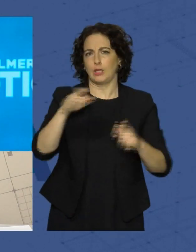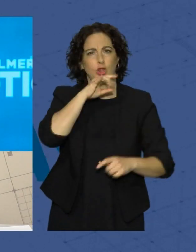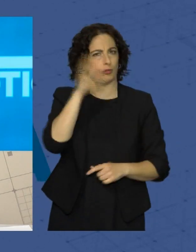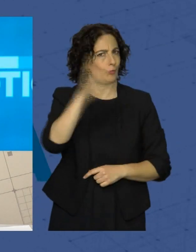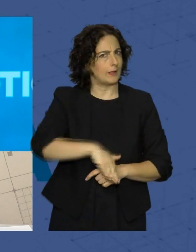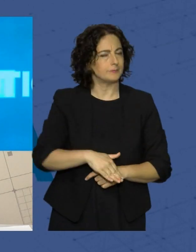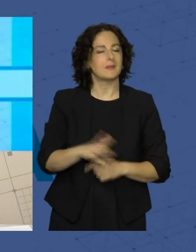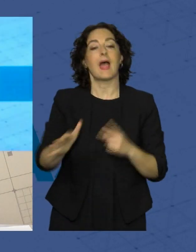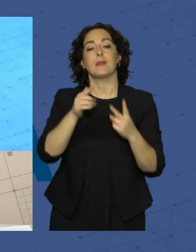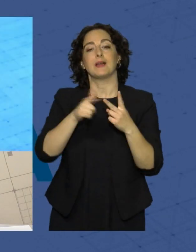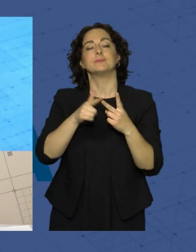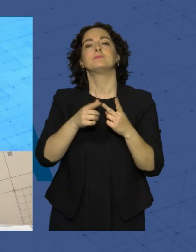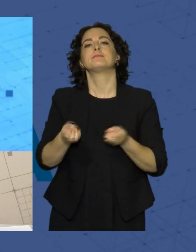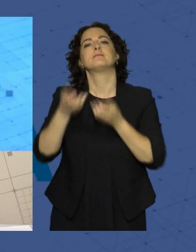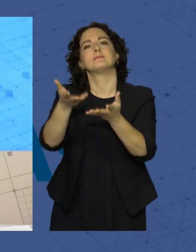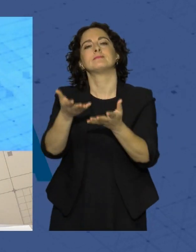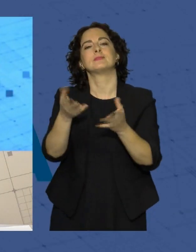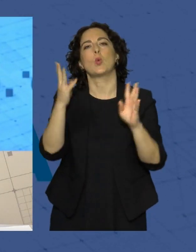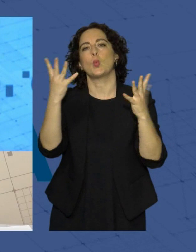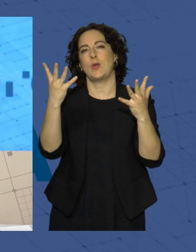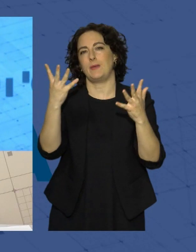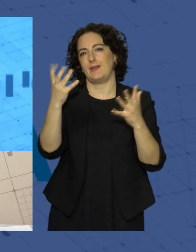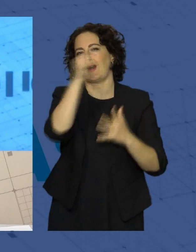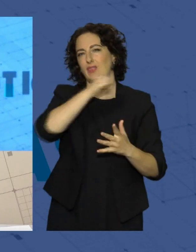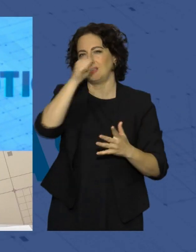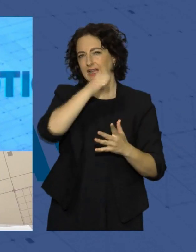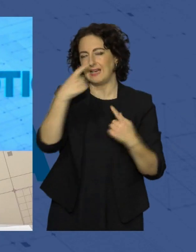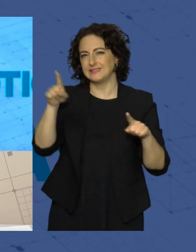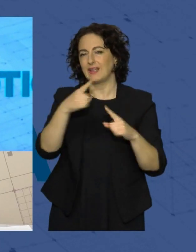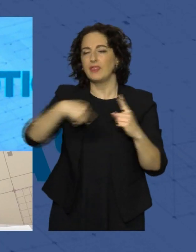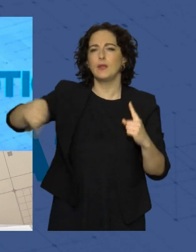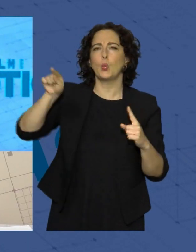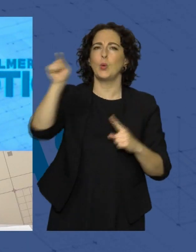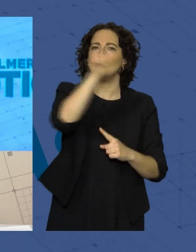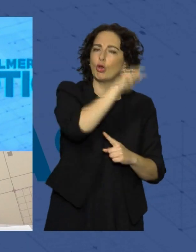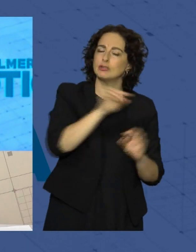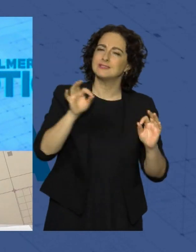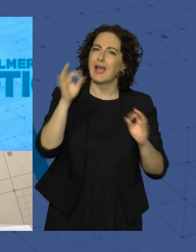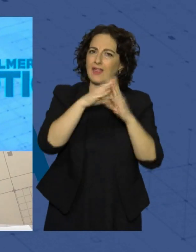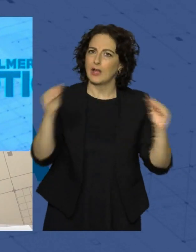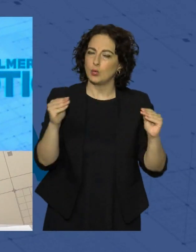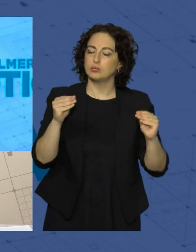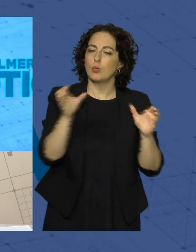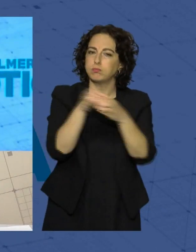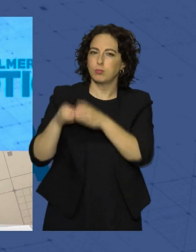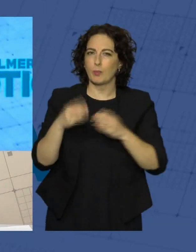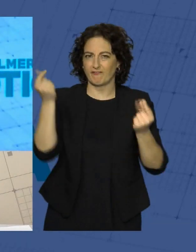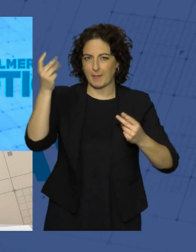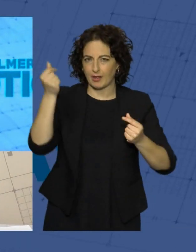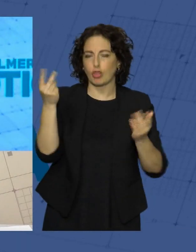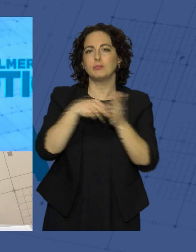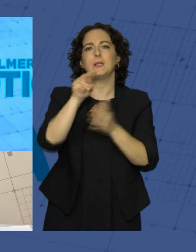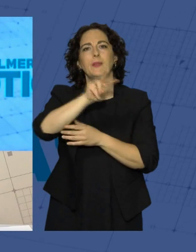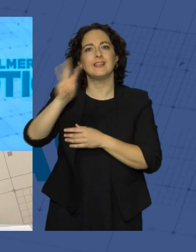Además les anunciamos que nueve recitales componen el circuito andaluz de Peñas Flamenca 2023. Se trata de